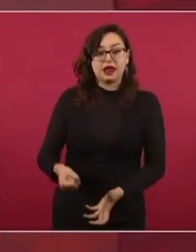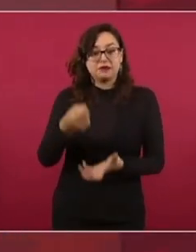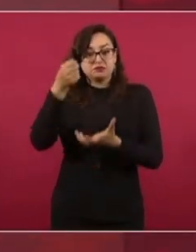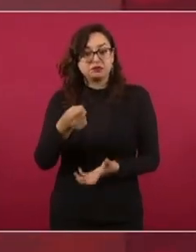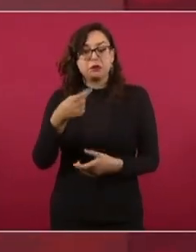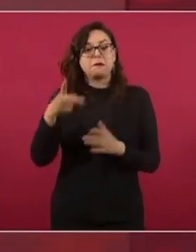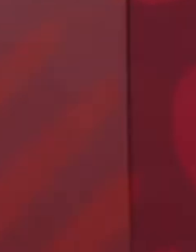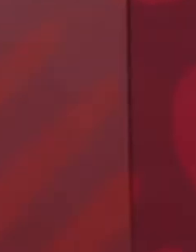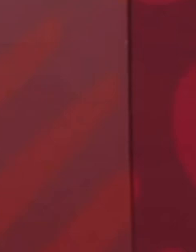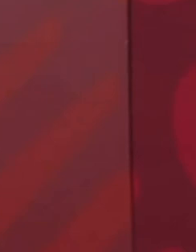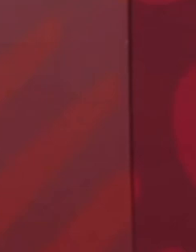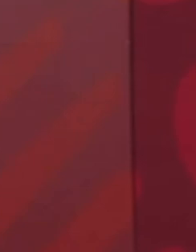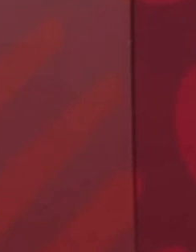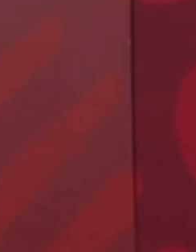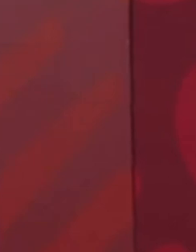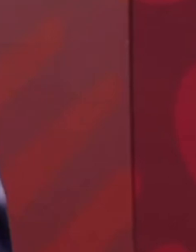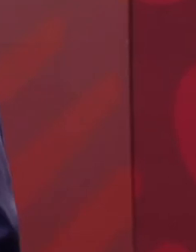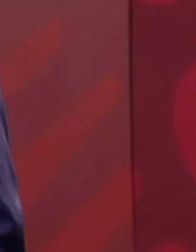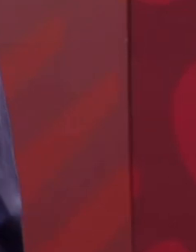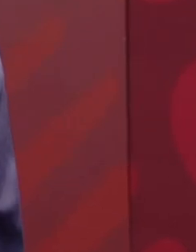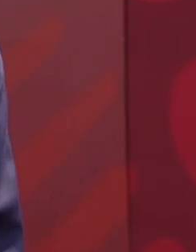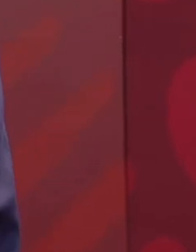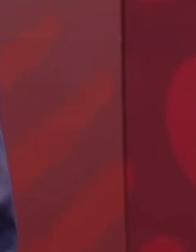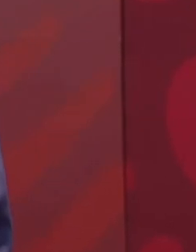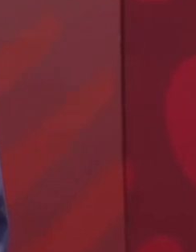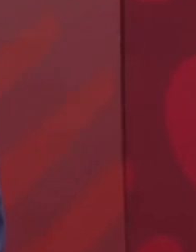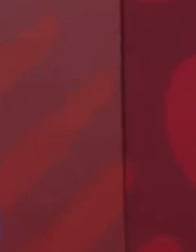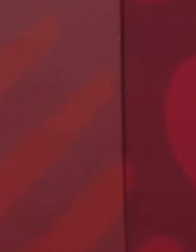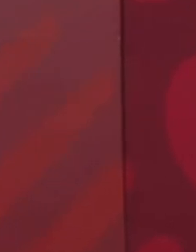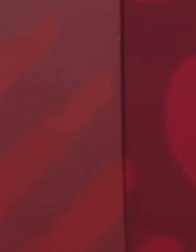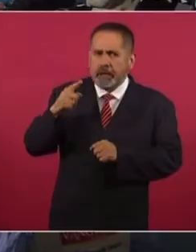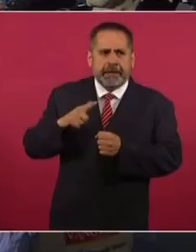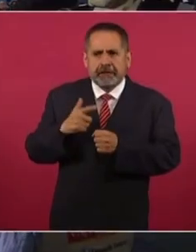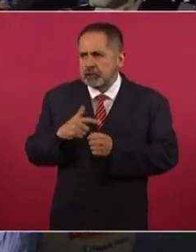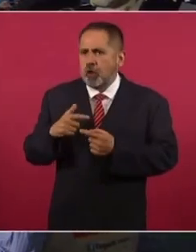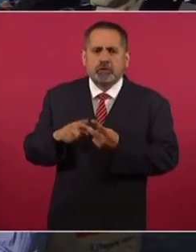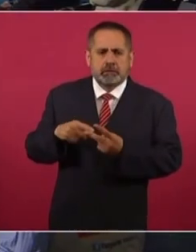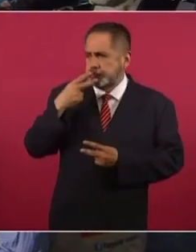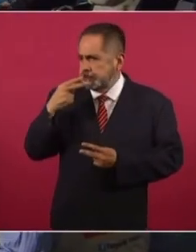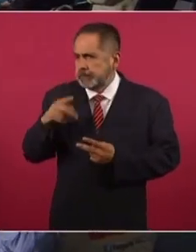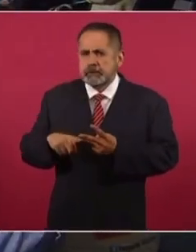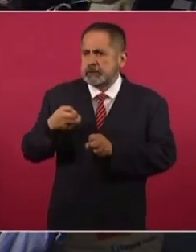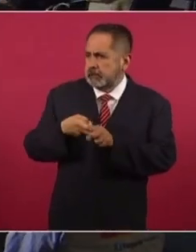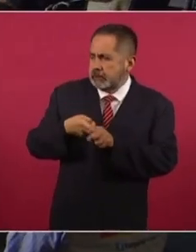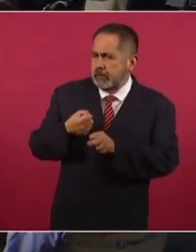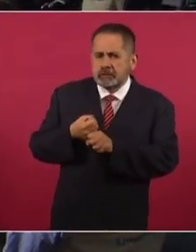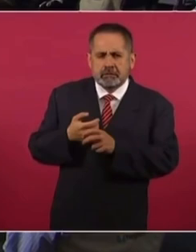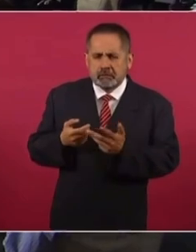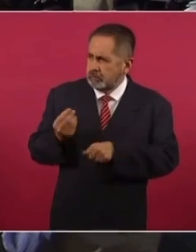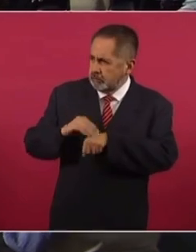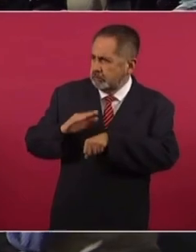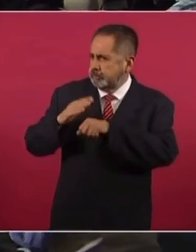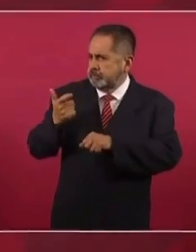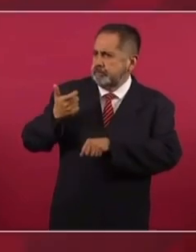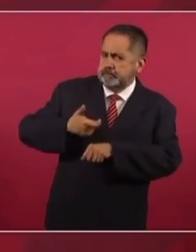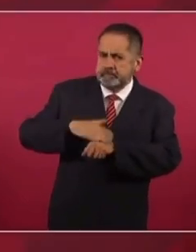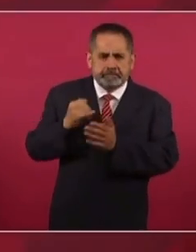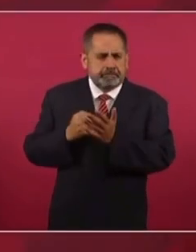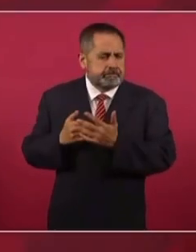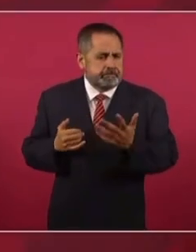me buscan para decir, ¿y no va a haber aumento en el precio de los refrescos? ¿El tabaco? ¿De la cerveza? ¿Y no va a haber aumento